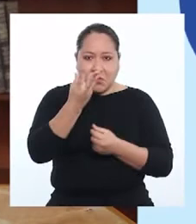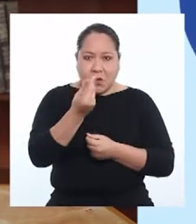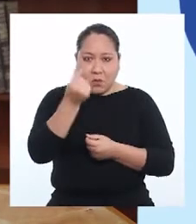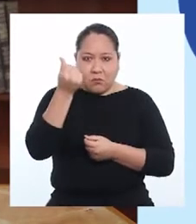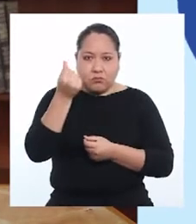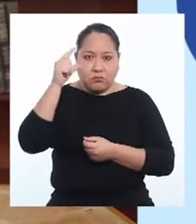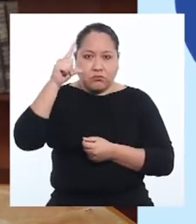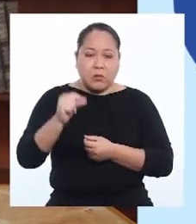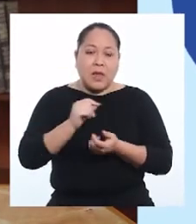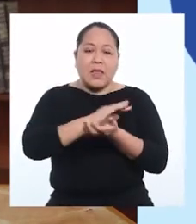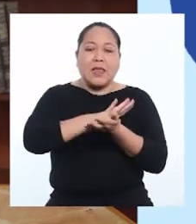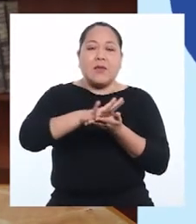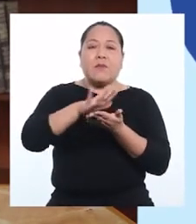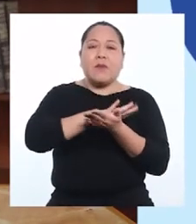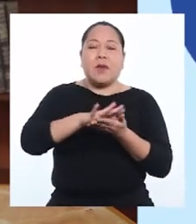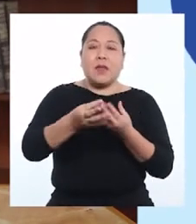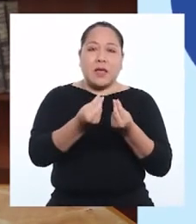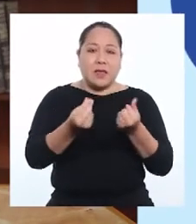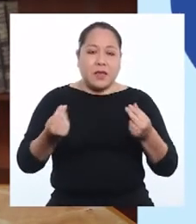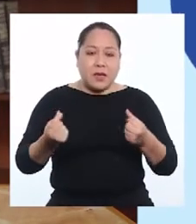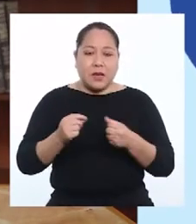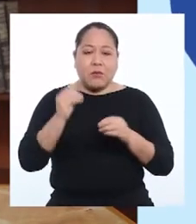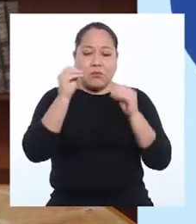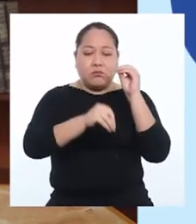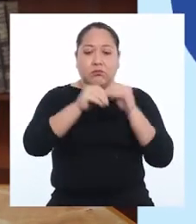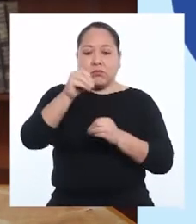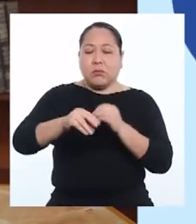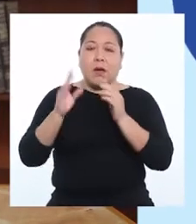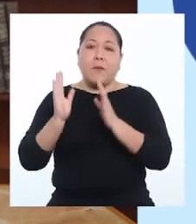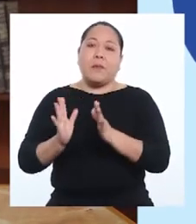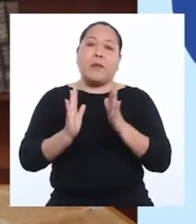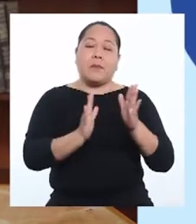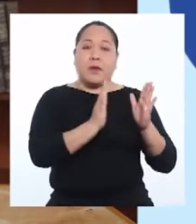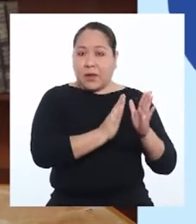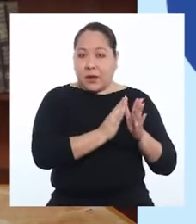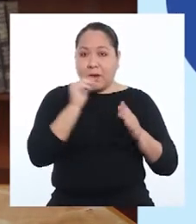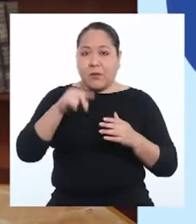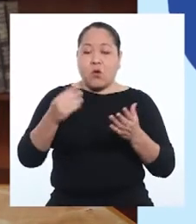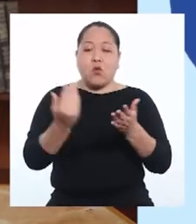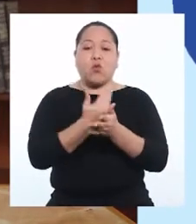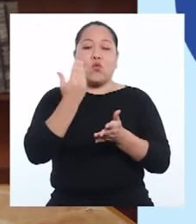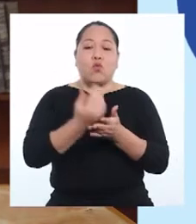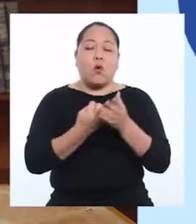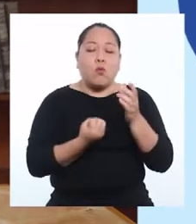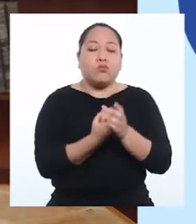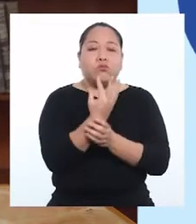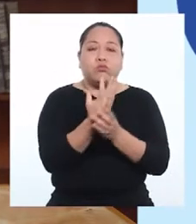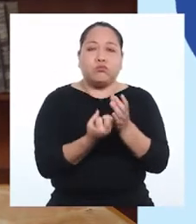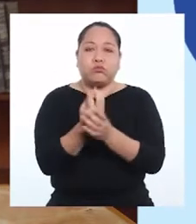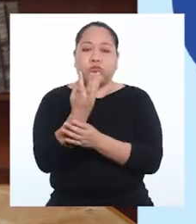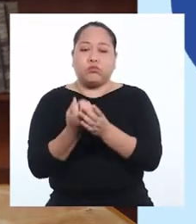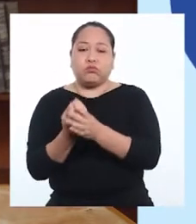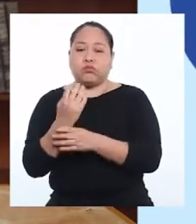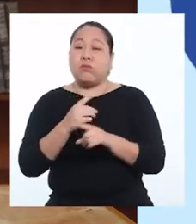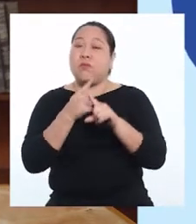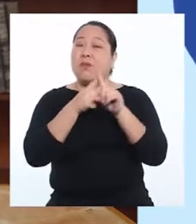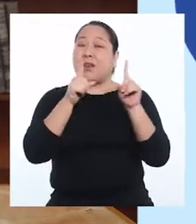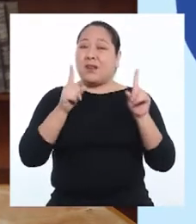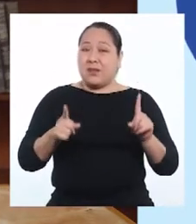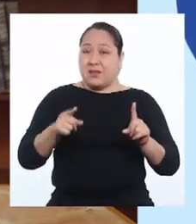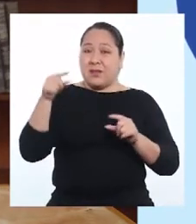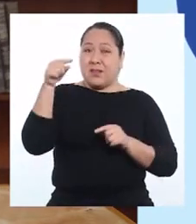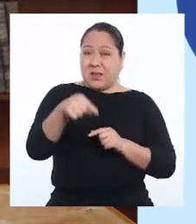eficaz y rentable de limpiar la tierra, fertilizarla y prepararla para una nueva